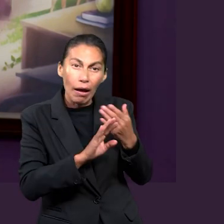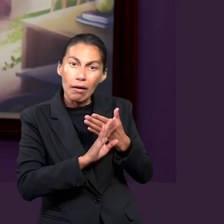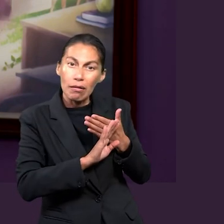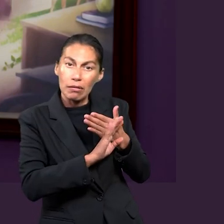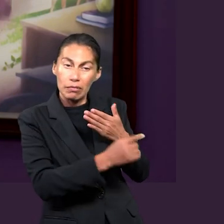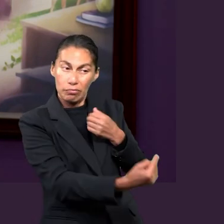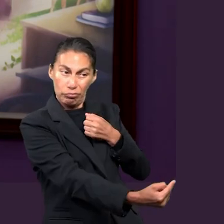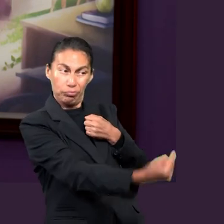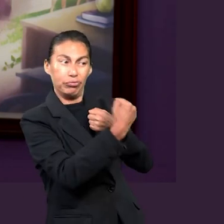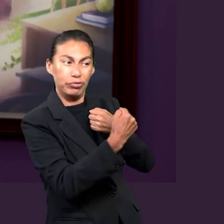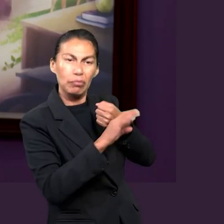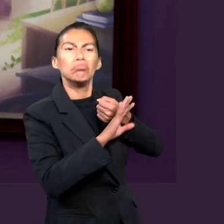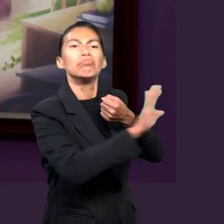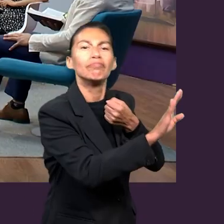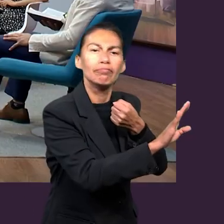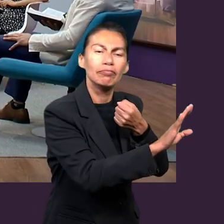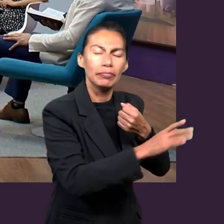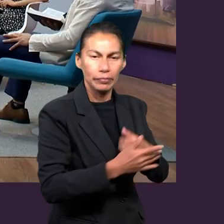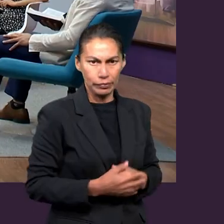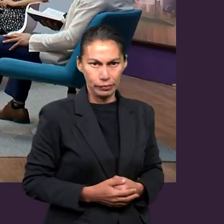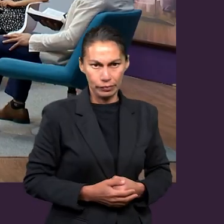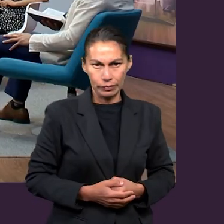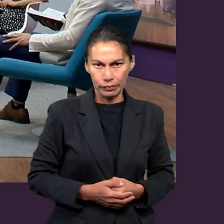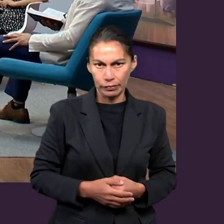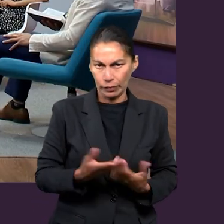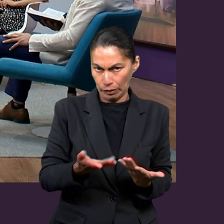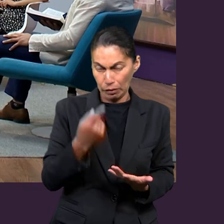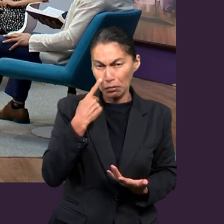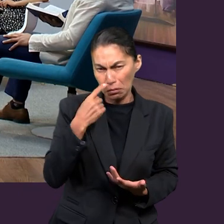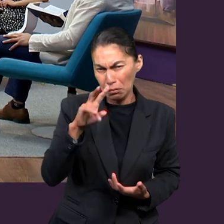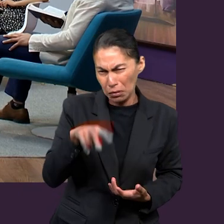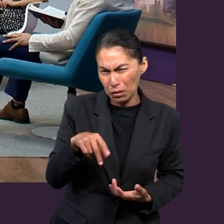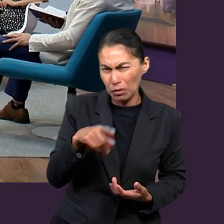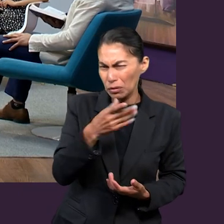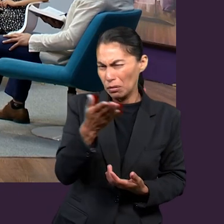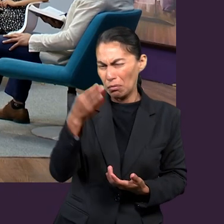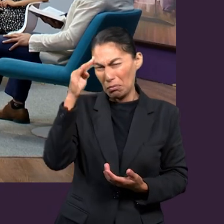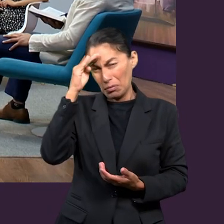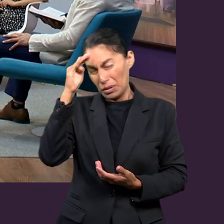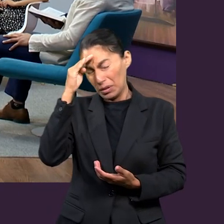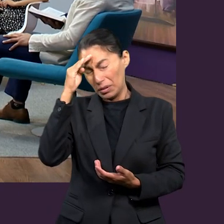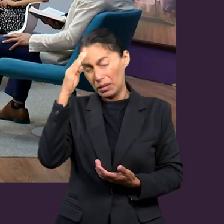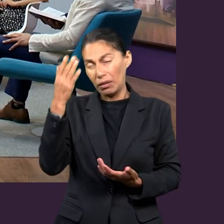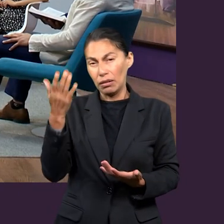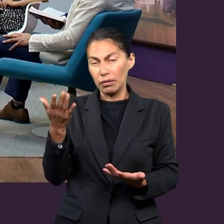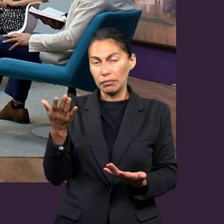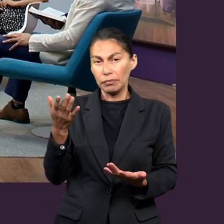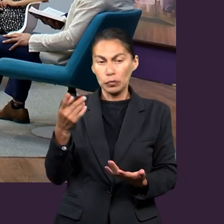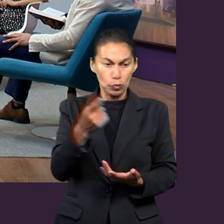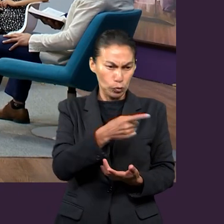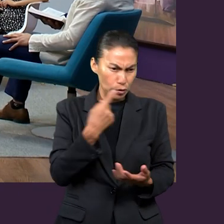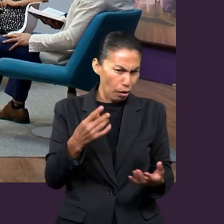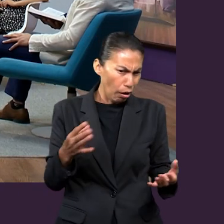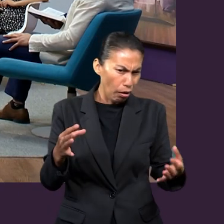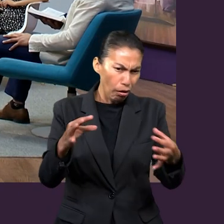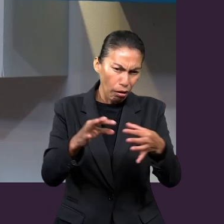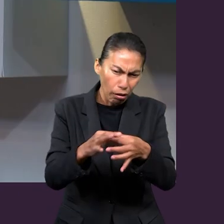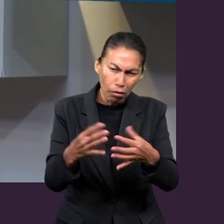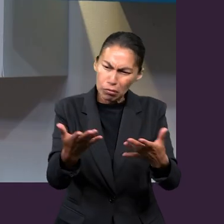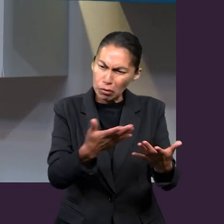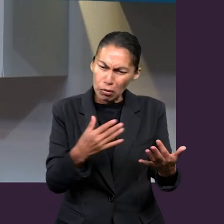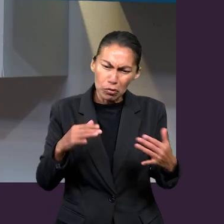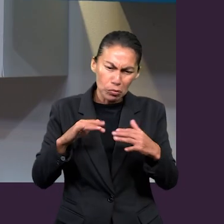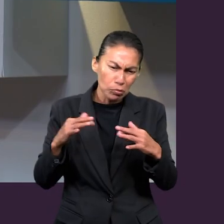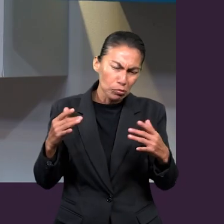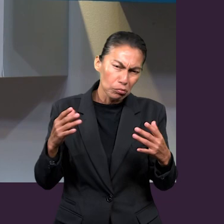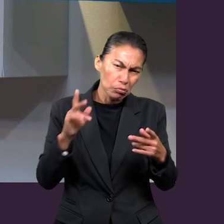estar protegidos de una mayor manera. Lo cierto es que si os fijáis un poco, si pensamos un poco, reflexionamos,